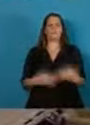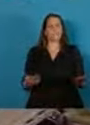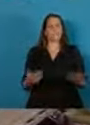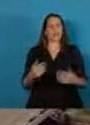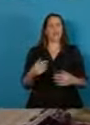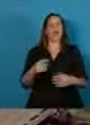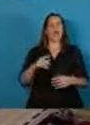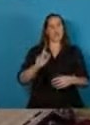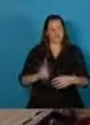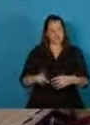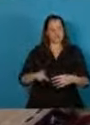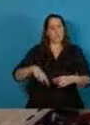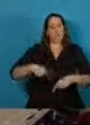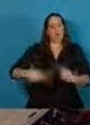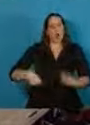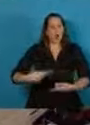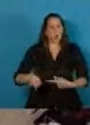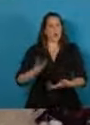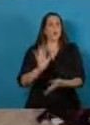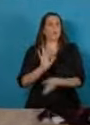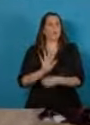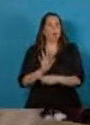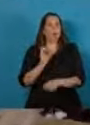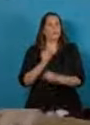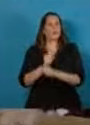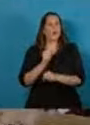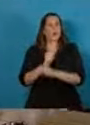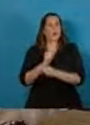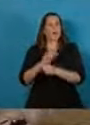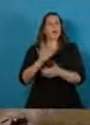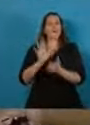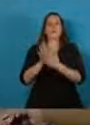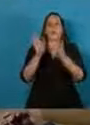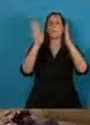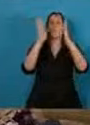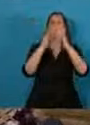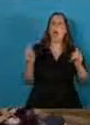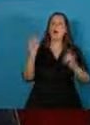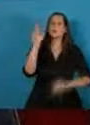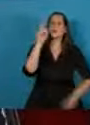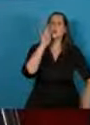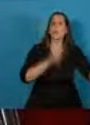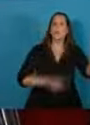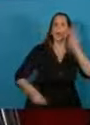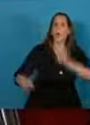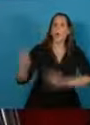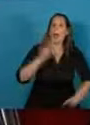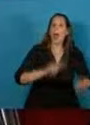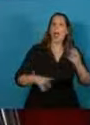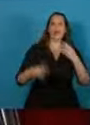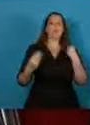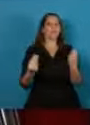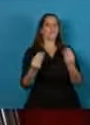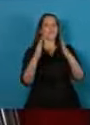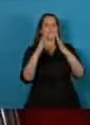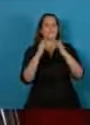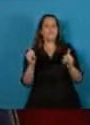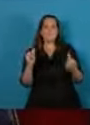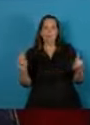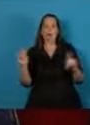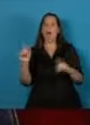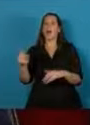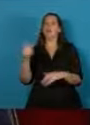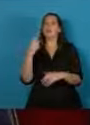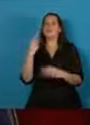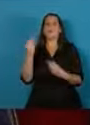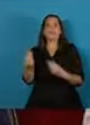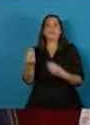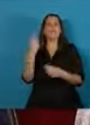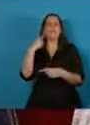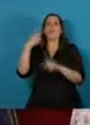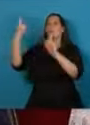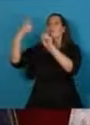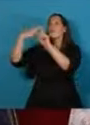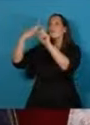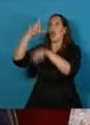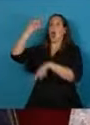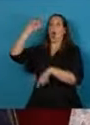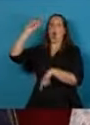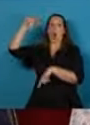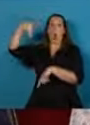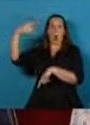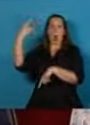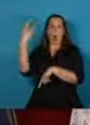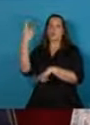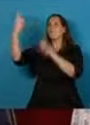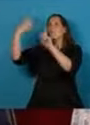continuaremos con las misiones de mantenimiento de la paz en el marco de nuestra pertenencia a la organización de las Naciones Unidas